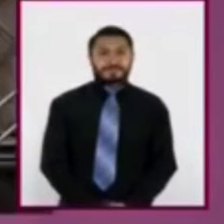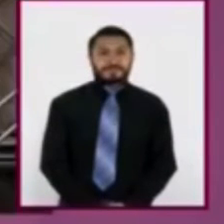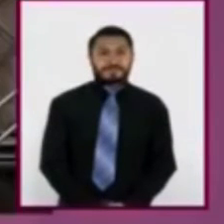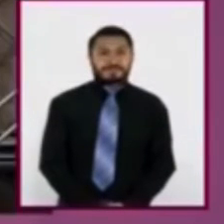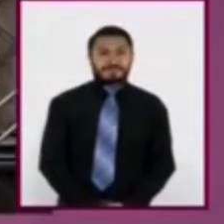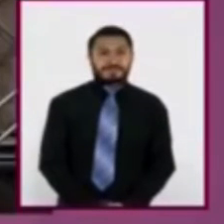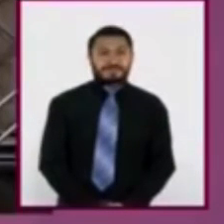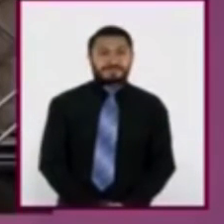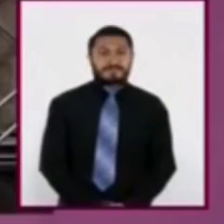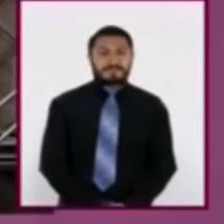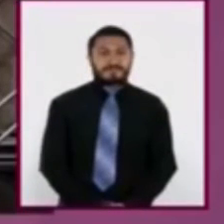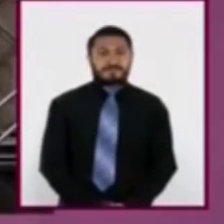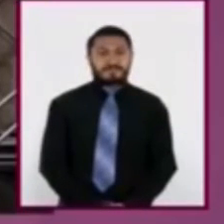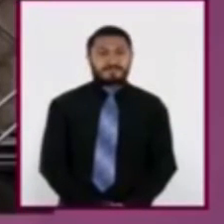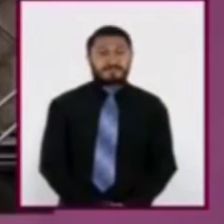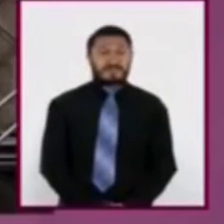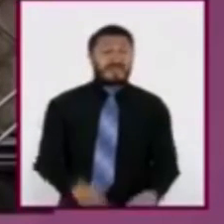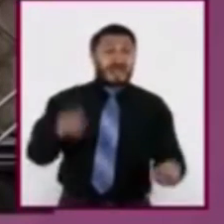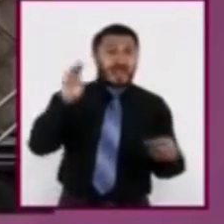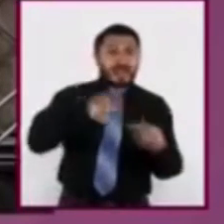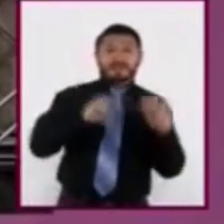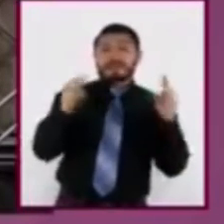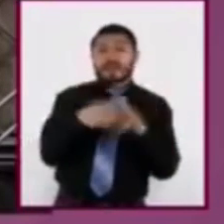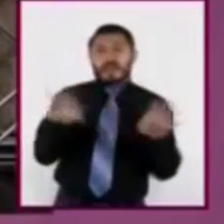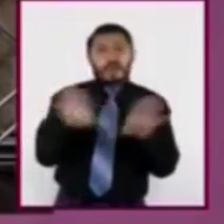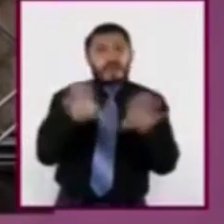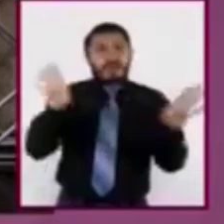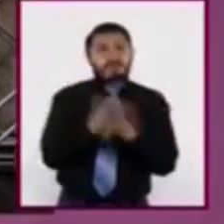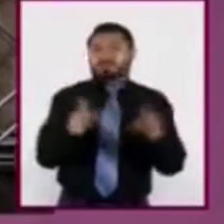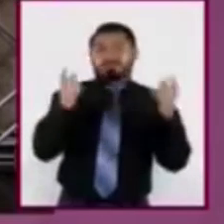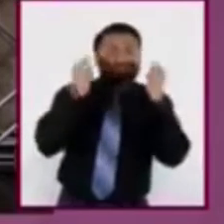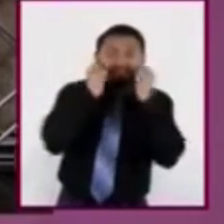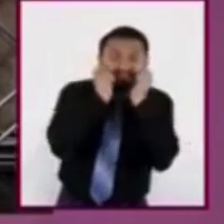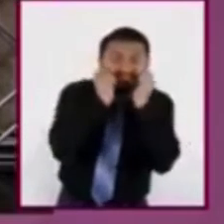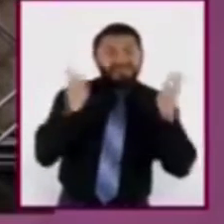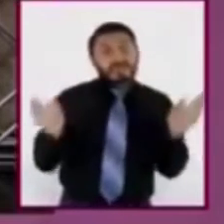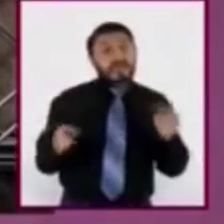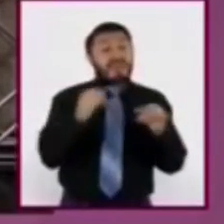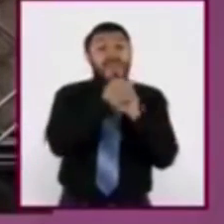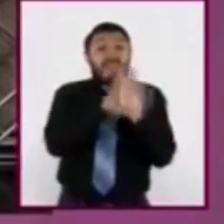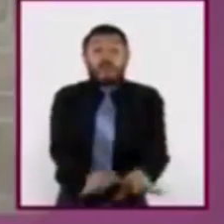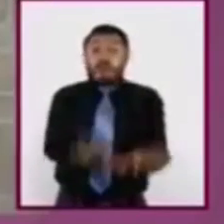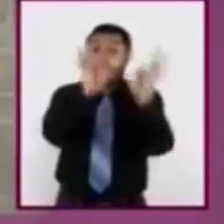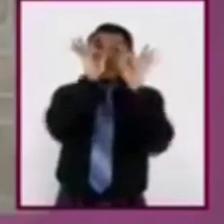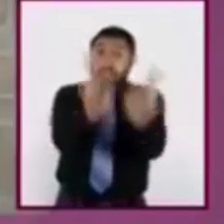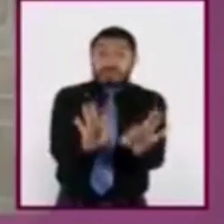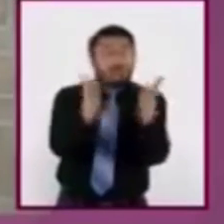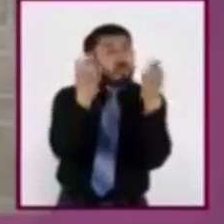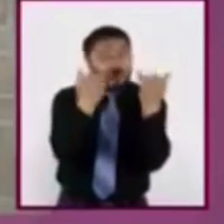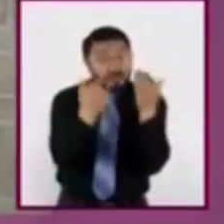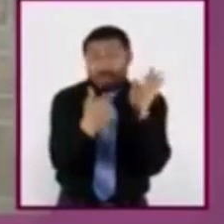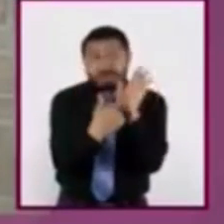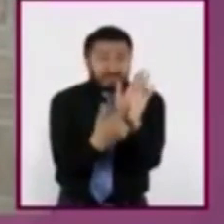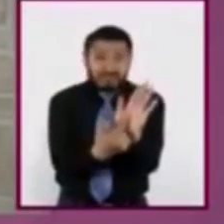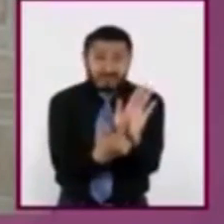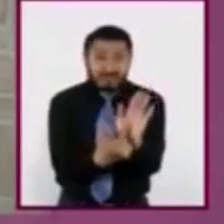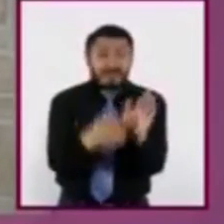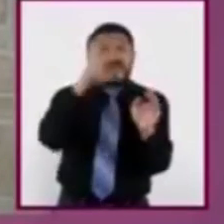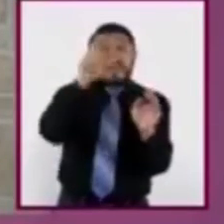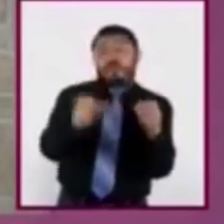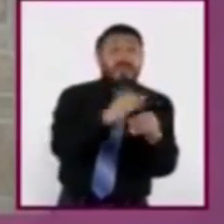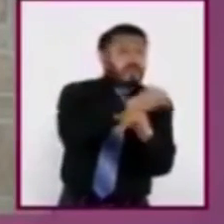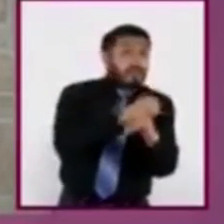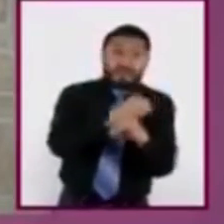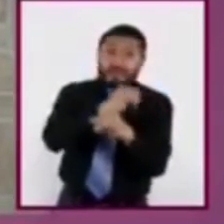Los argumentos son vagos y no presentan datos ni referencias precisas, pues no se ha hecho una